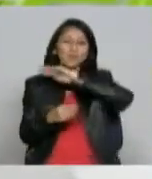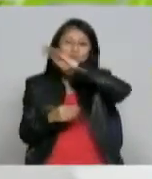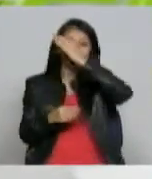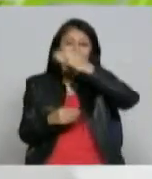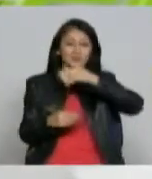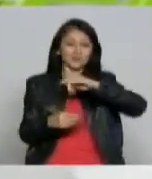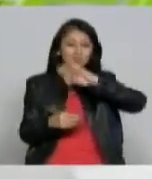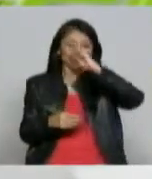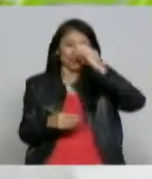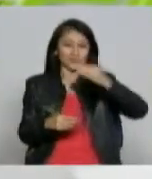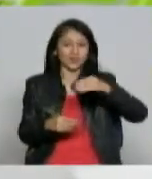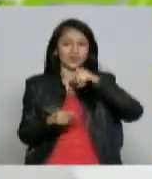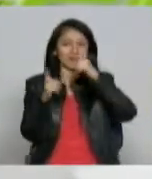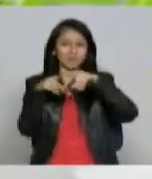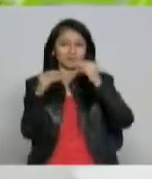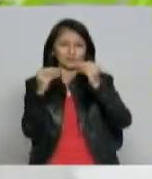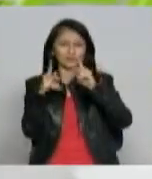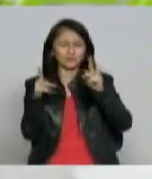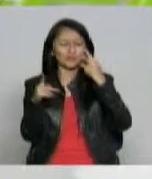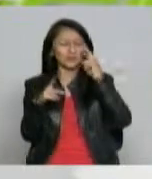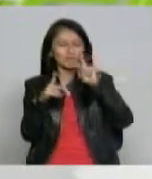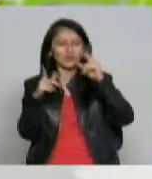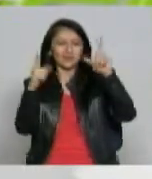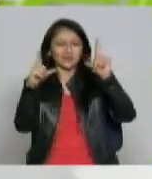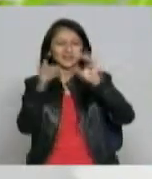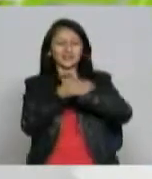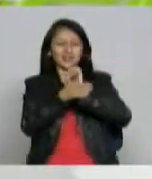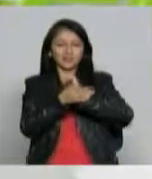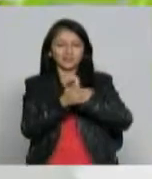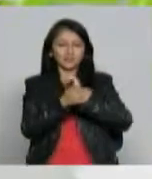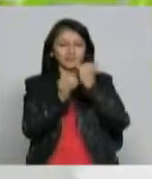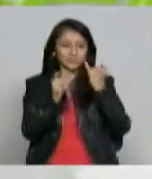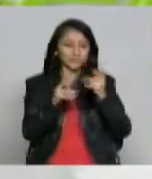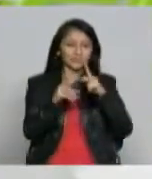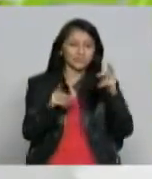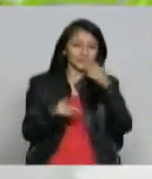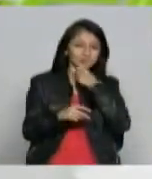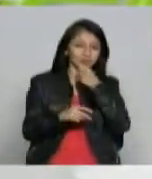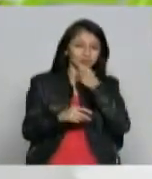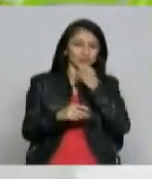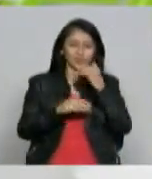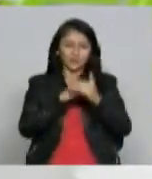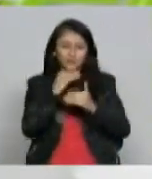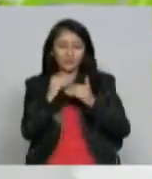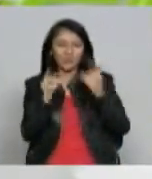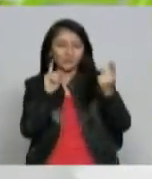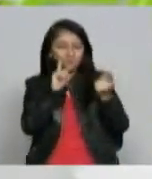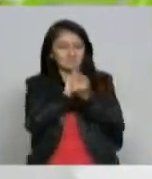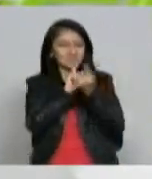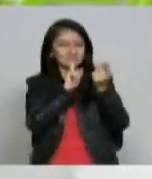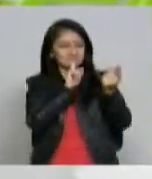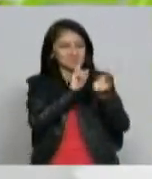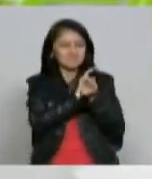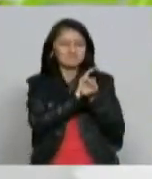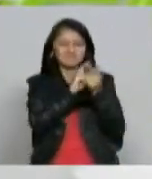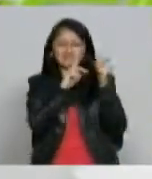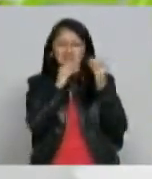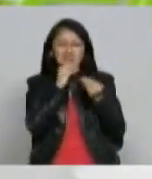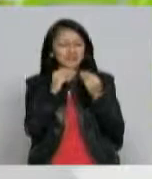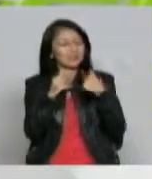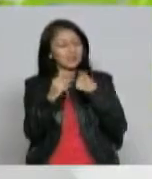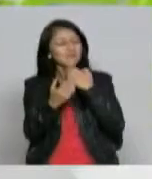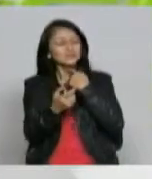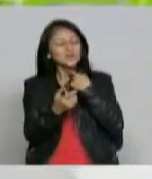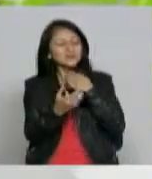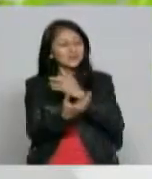presencia del canal regional Telecafé pero digamos que estos periodistas se han acercado por sus propios medios sin embargo hay un correo electrónico que yo los invito